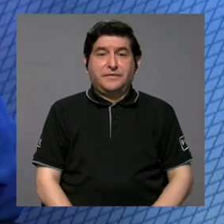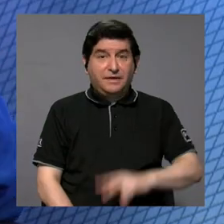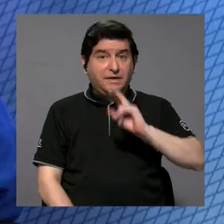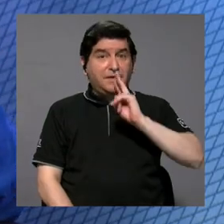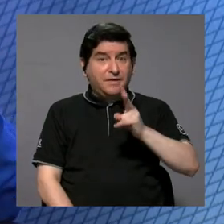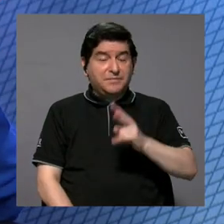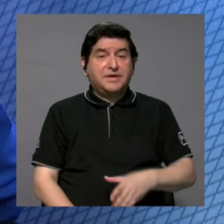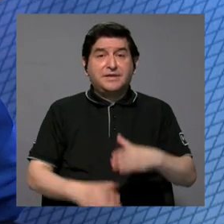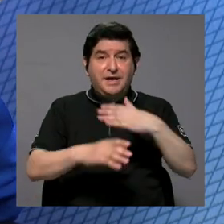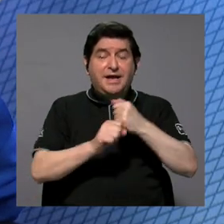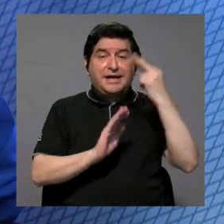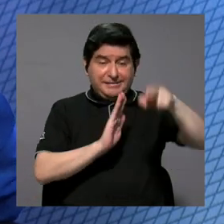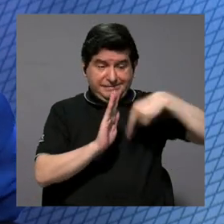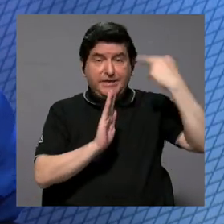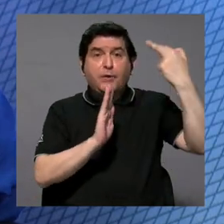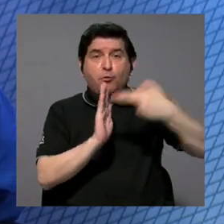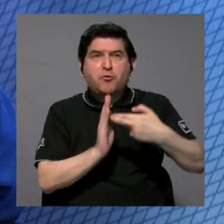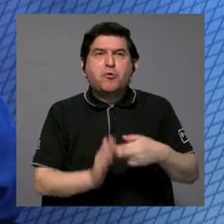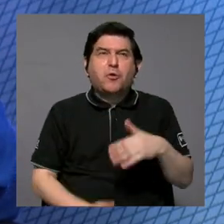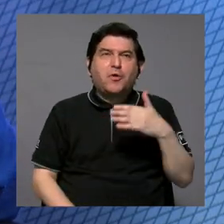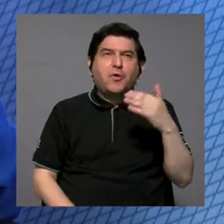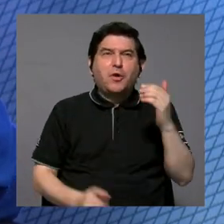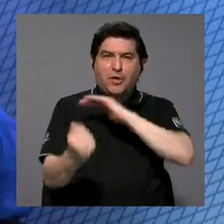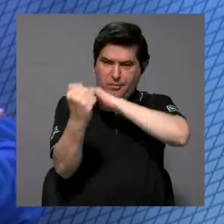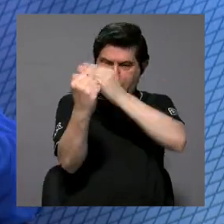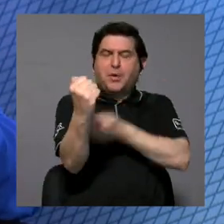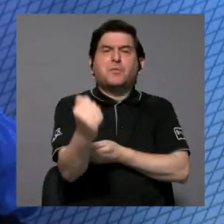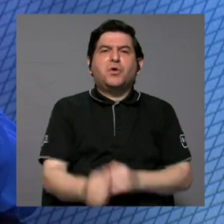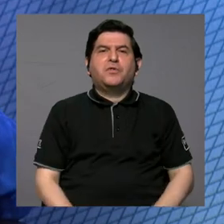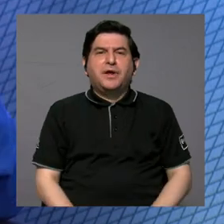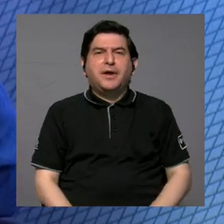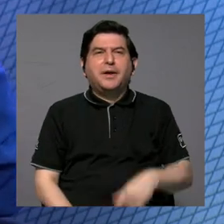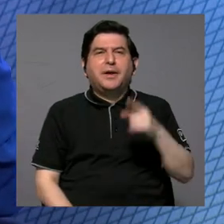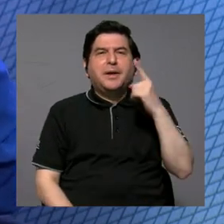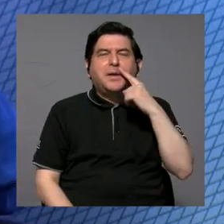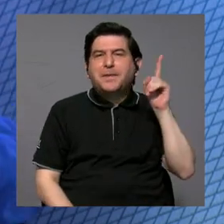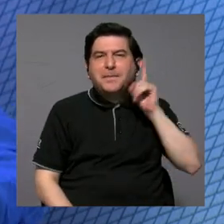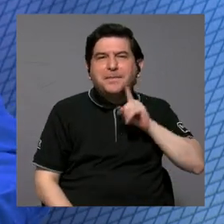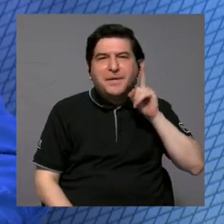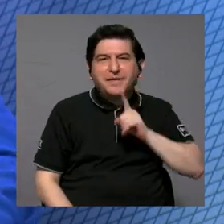realmente ejercía un rol, ¿verdad?, cercano de poder como, digamos,